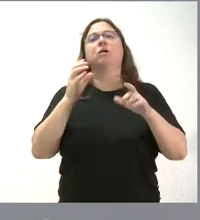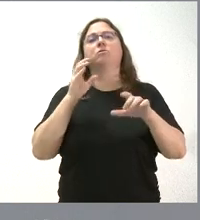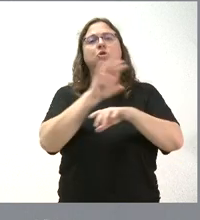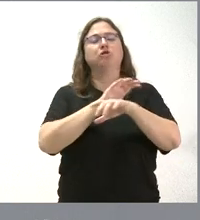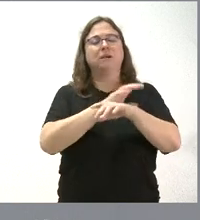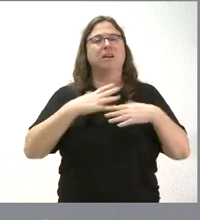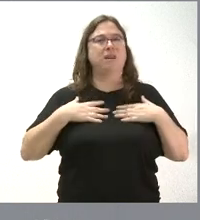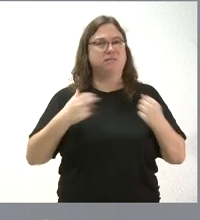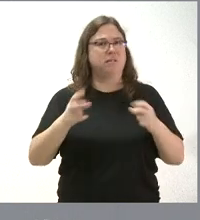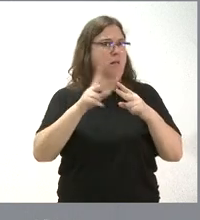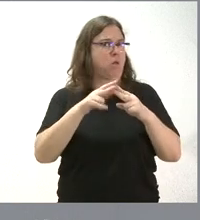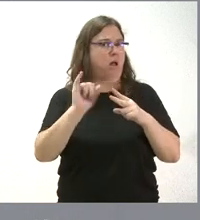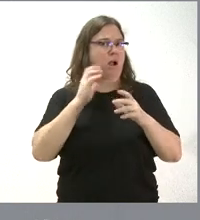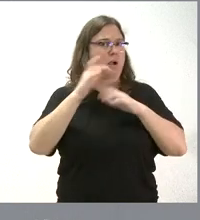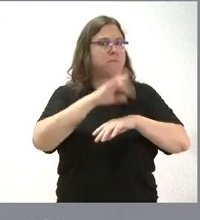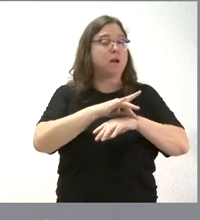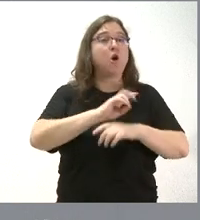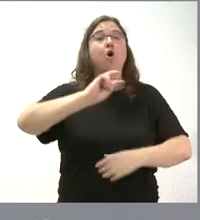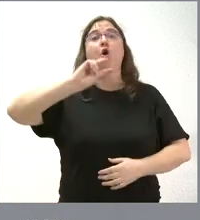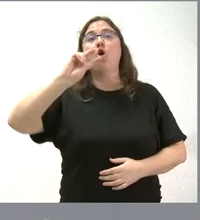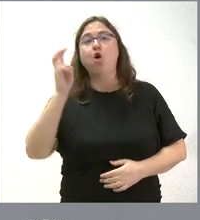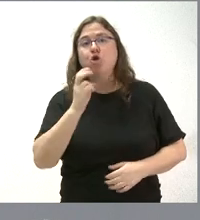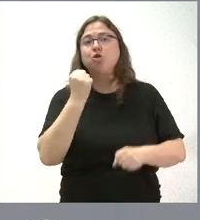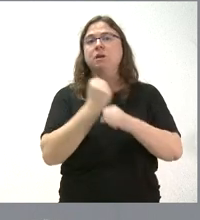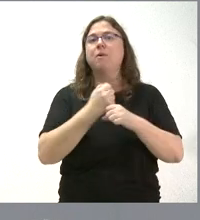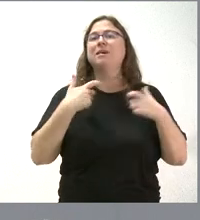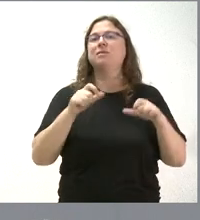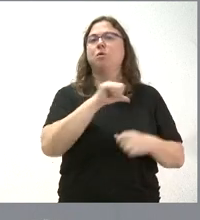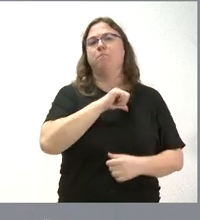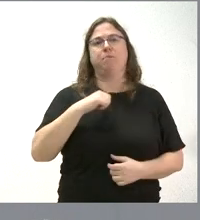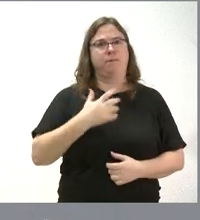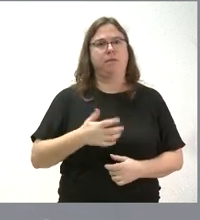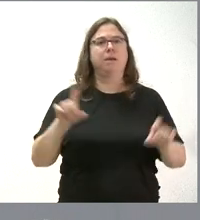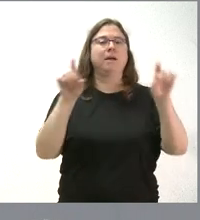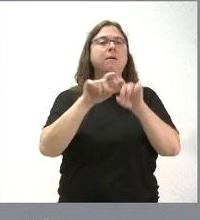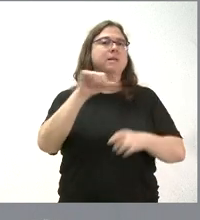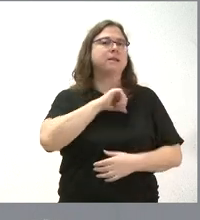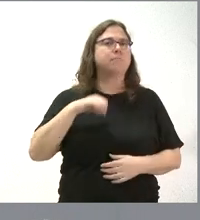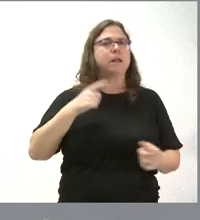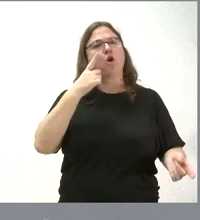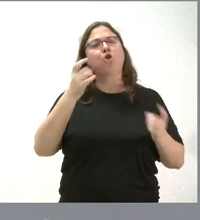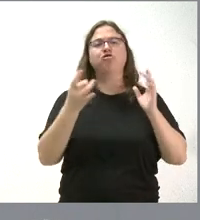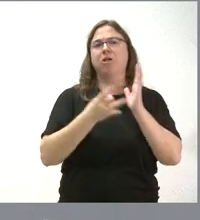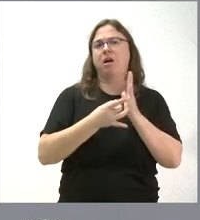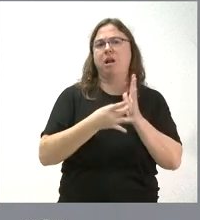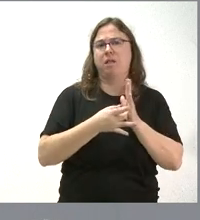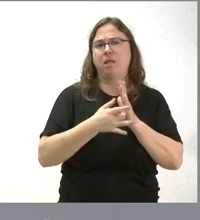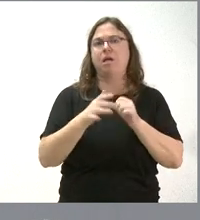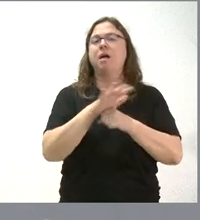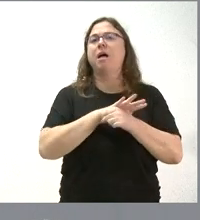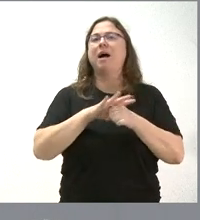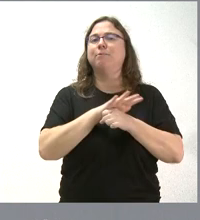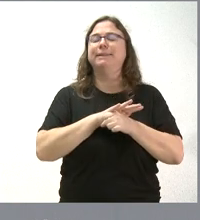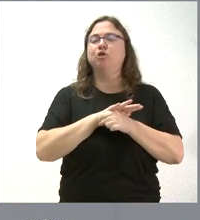veterinarios en ambos casos, y otros muchos trabajan para el sector privado, para empresas privadas, en controles de calidad, en el ámbito de las empresas